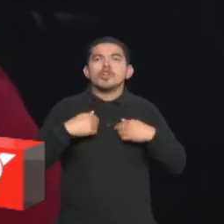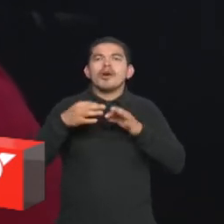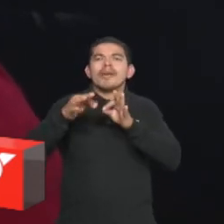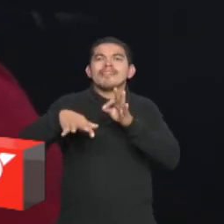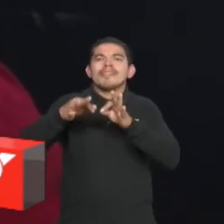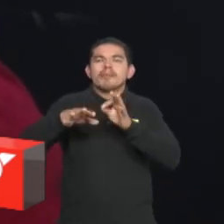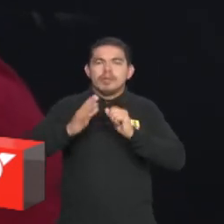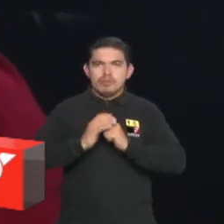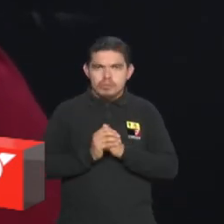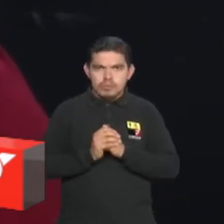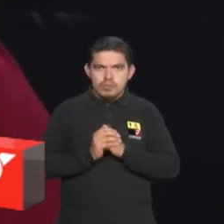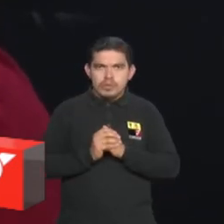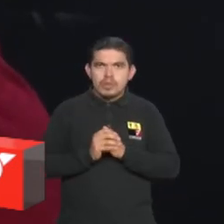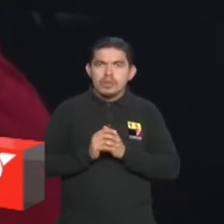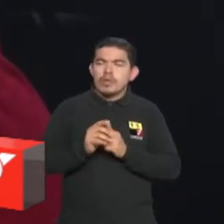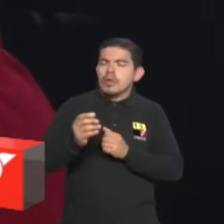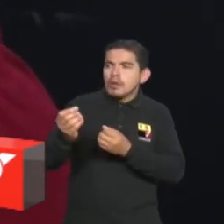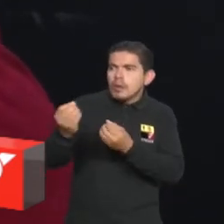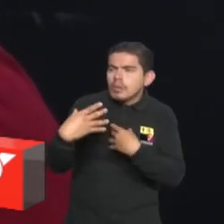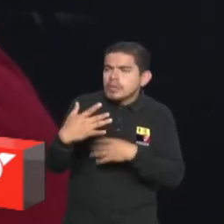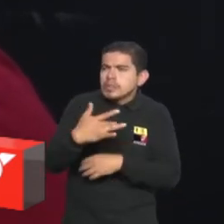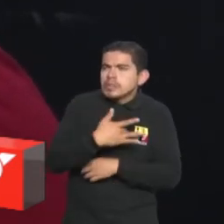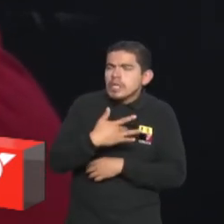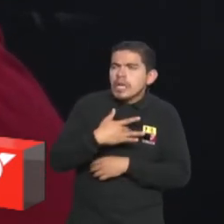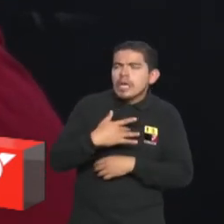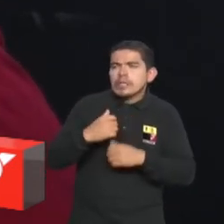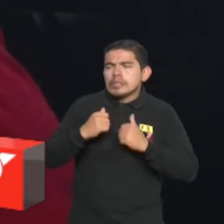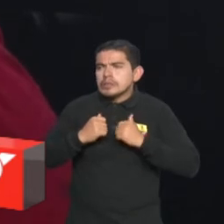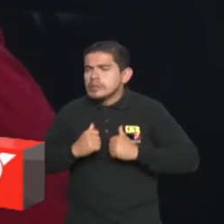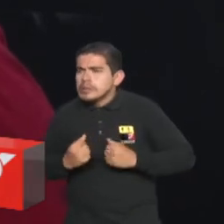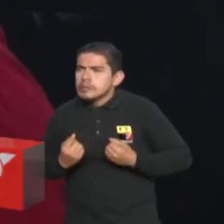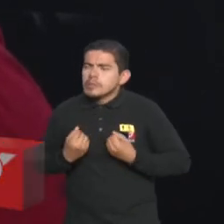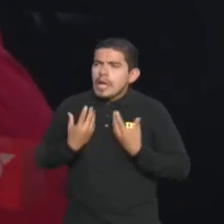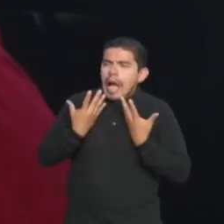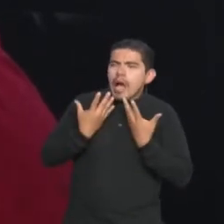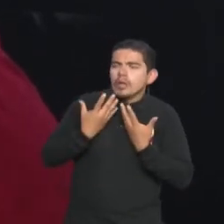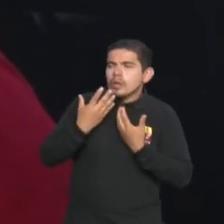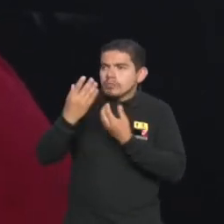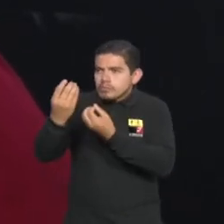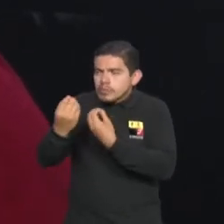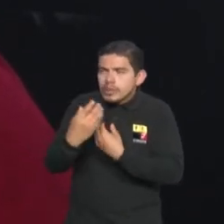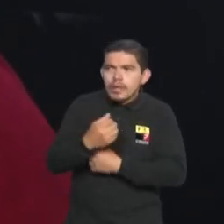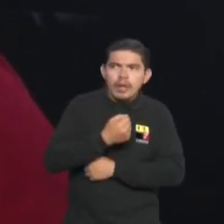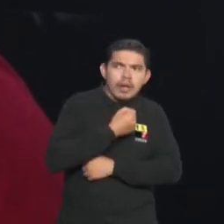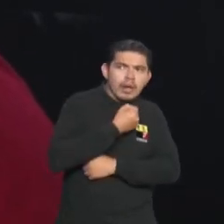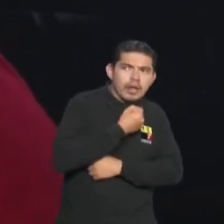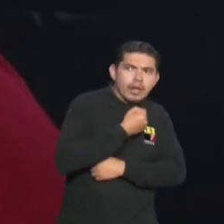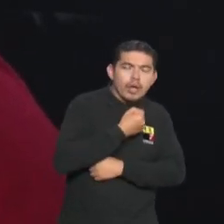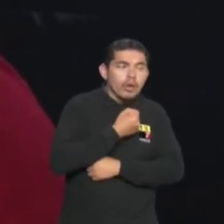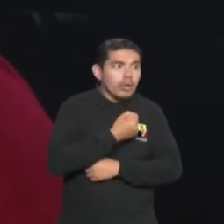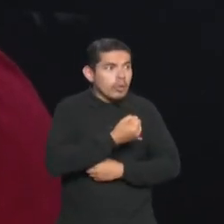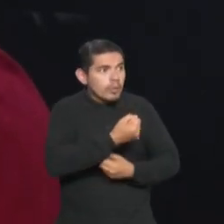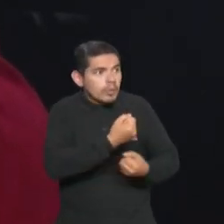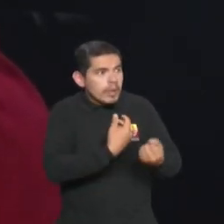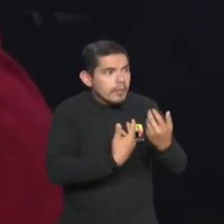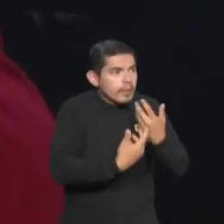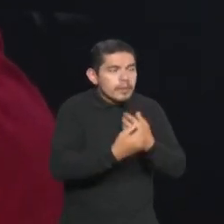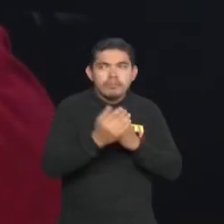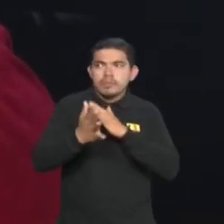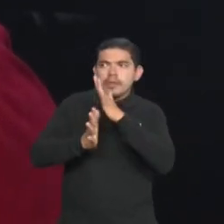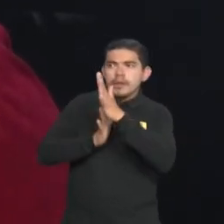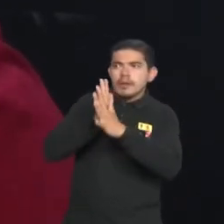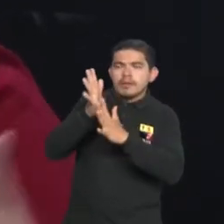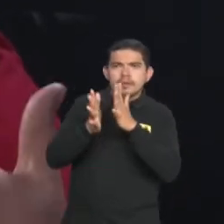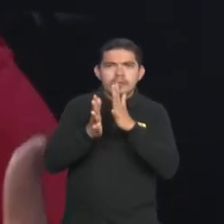decir, ¿no? Es el sentir, son las emociones, sensaciones. Muchas veces hay personas que piensan que señas es solamente las